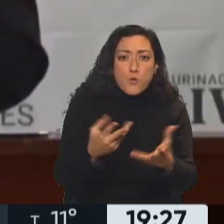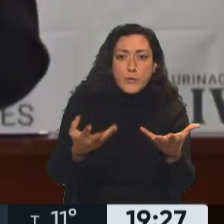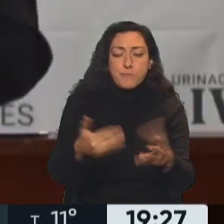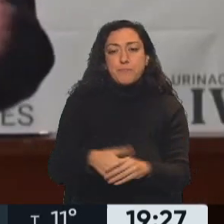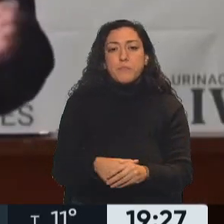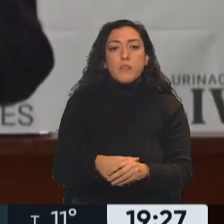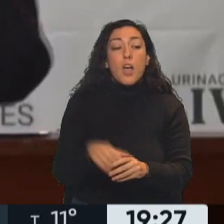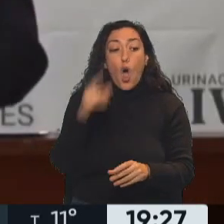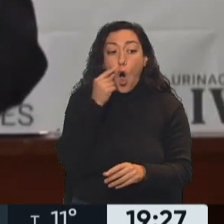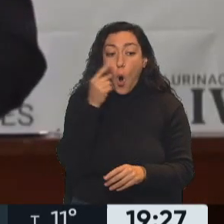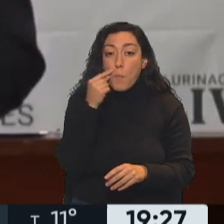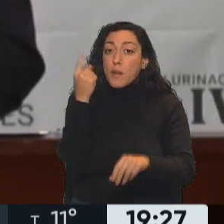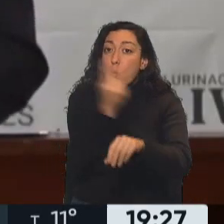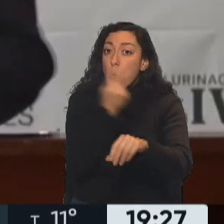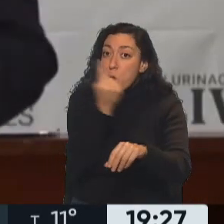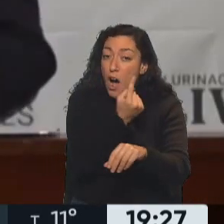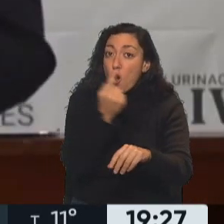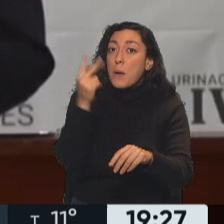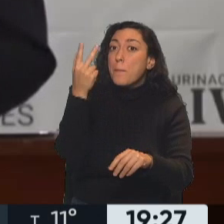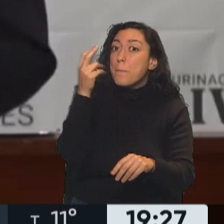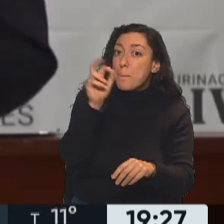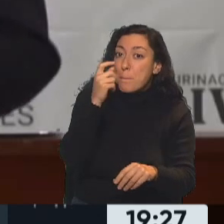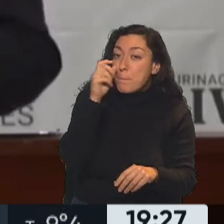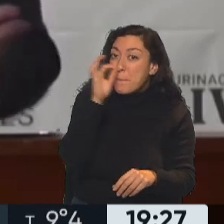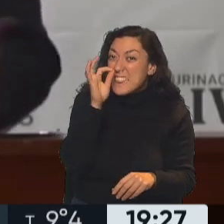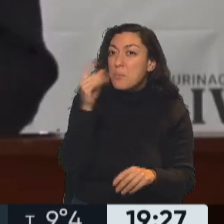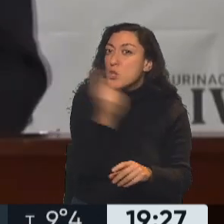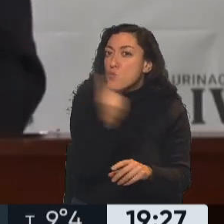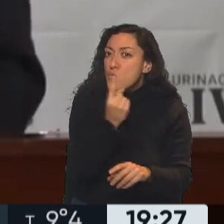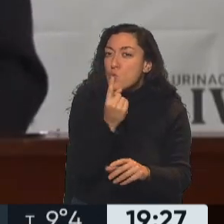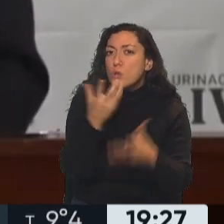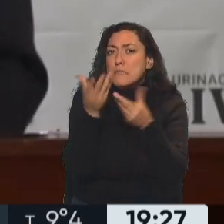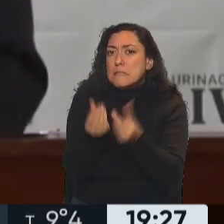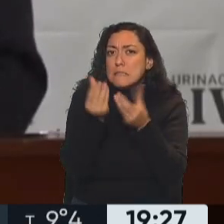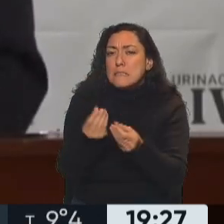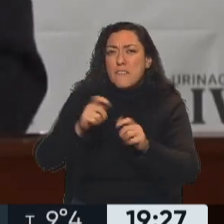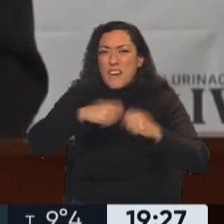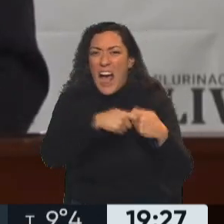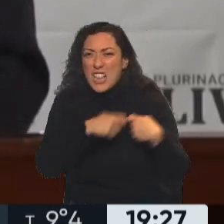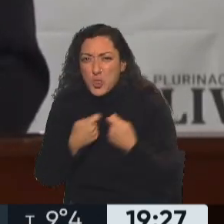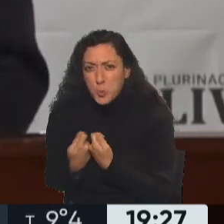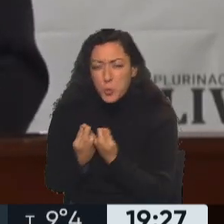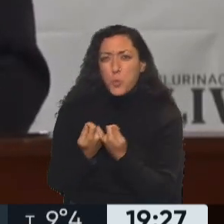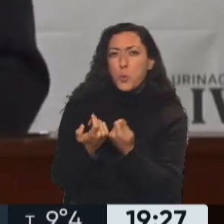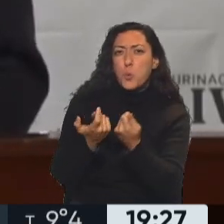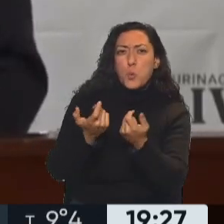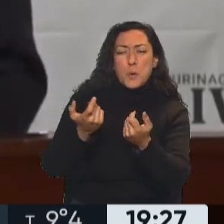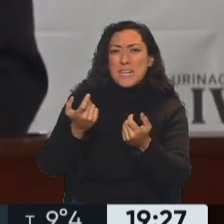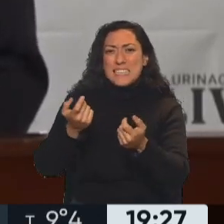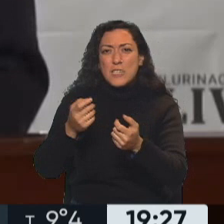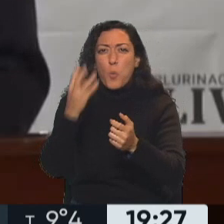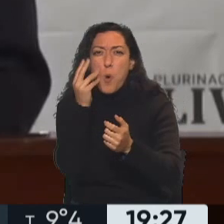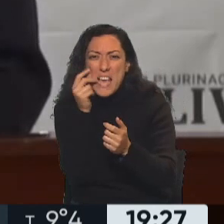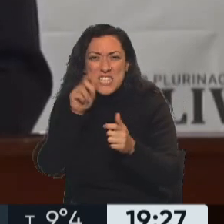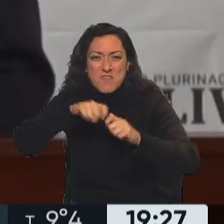una hora y 20 minutos en el hospital tratando de ser estabilizado, a pesar de tener fracturas expuestas, lastimosamente